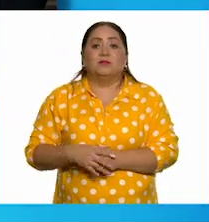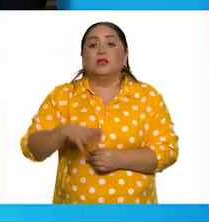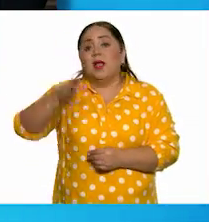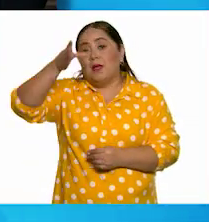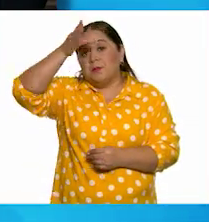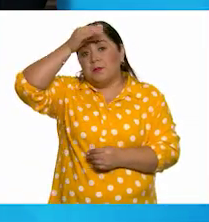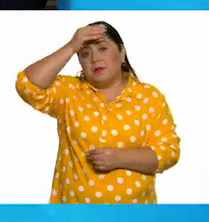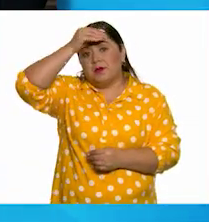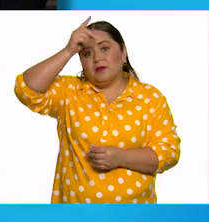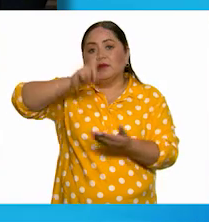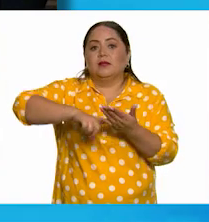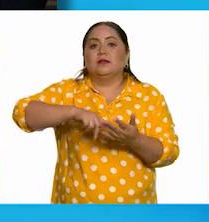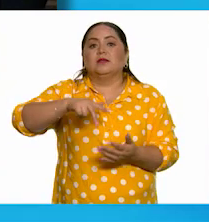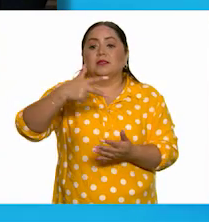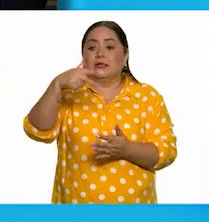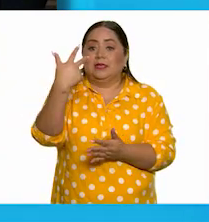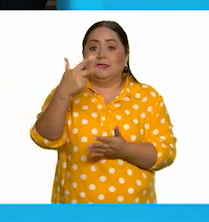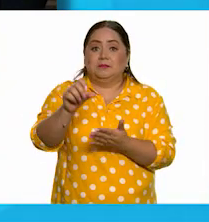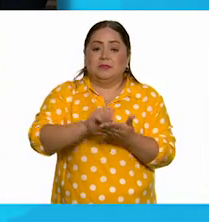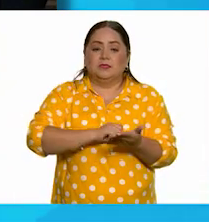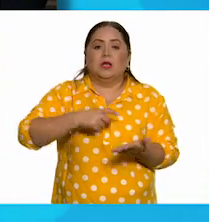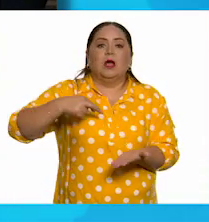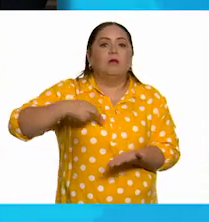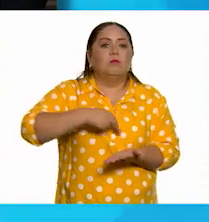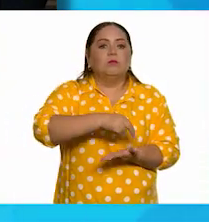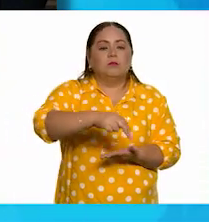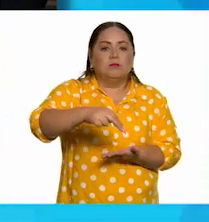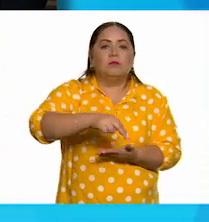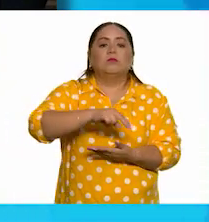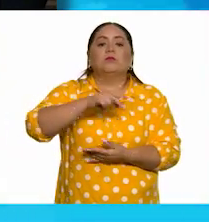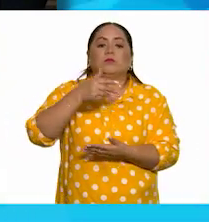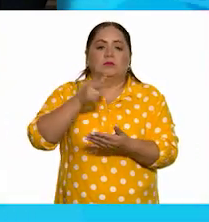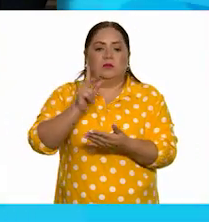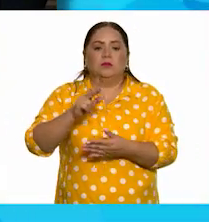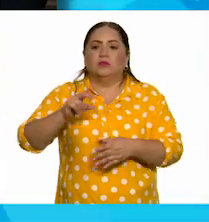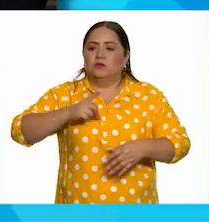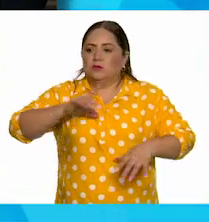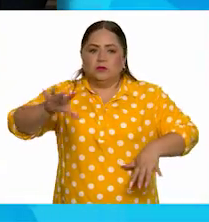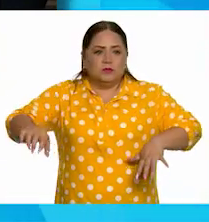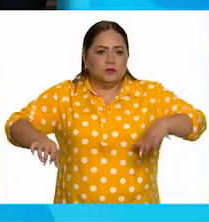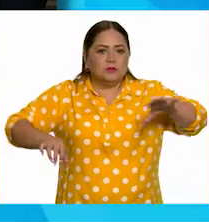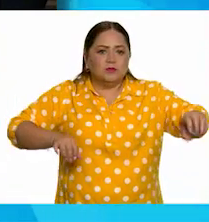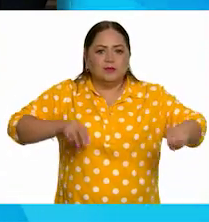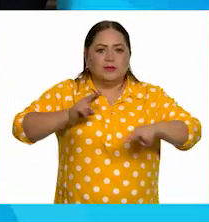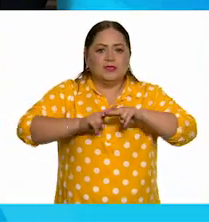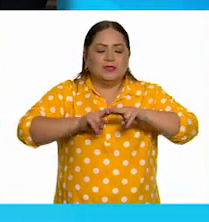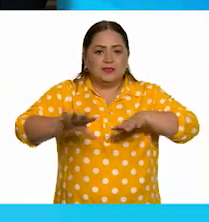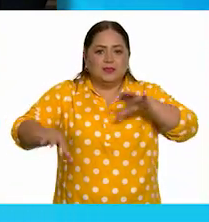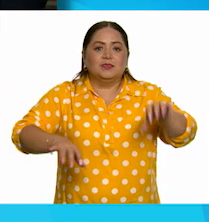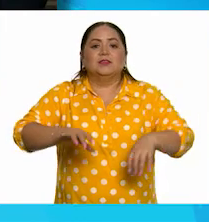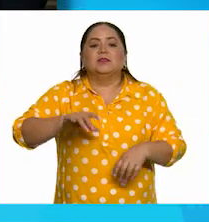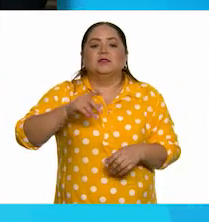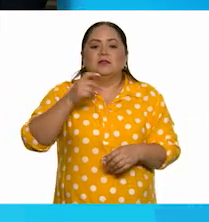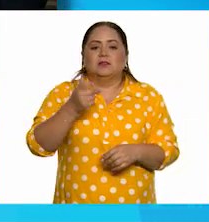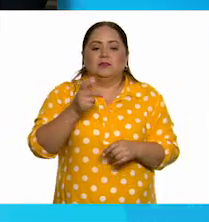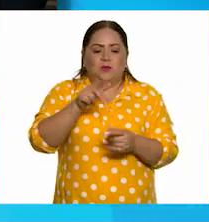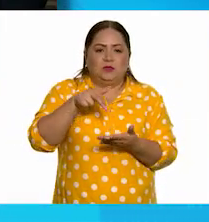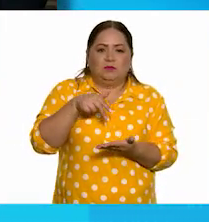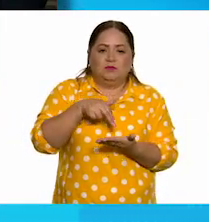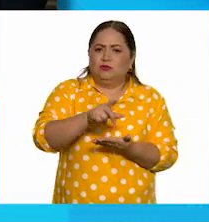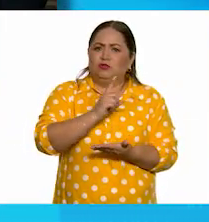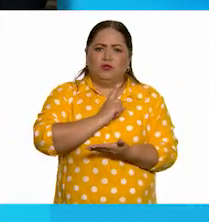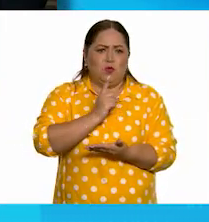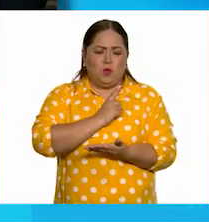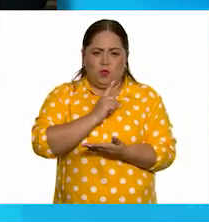Aprendí a los trece meses a caminar. Lo hice agarrándome de los sillones y di mis primeros pasos